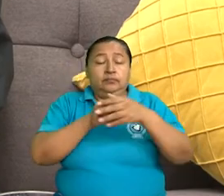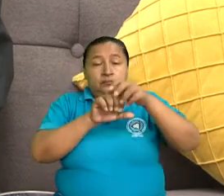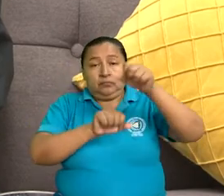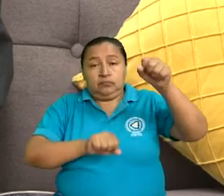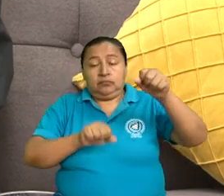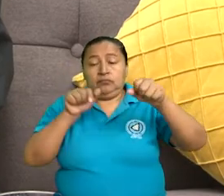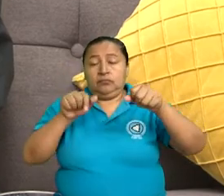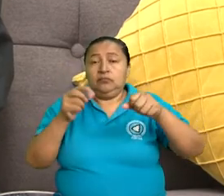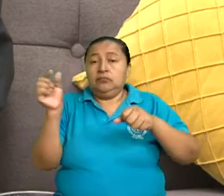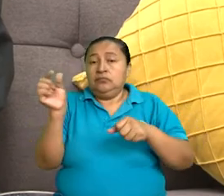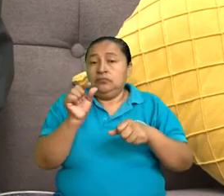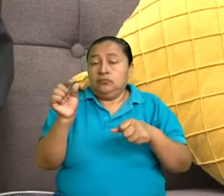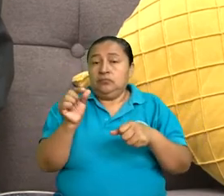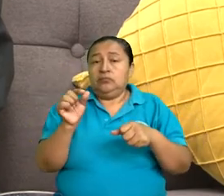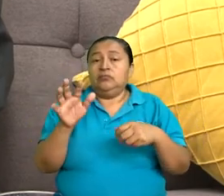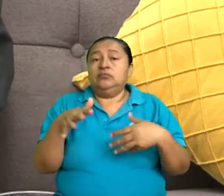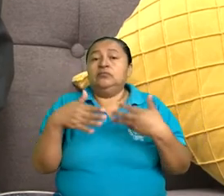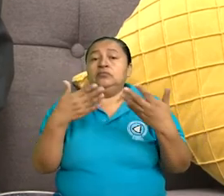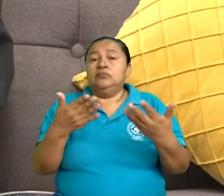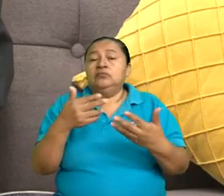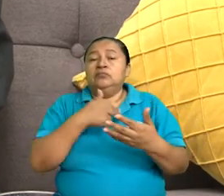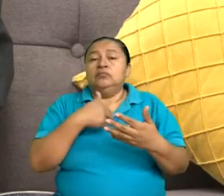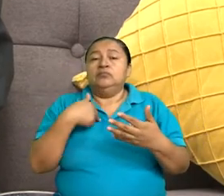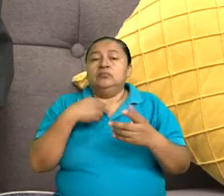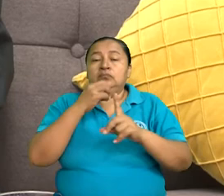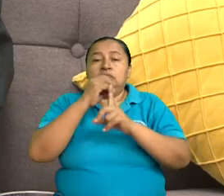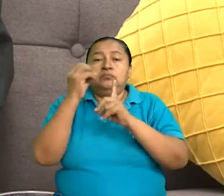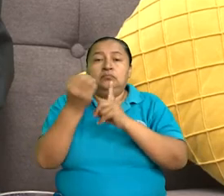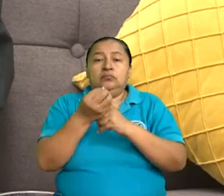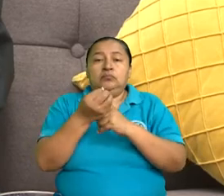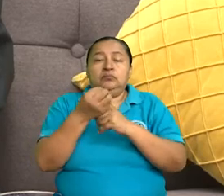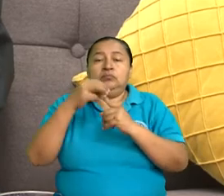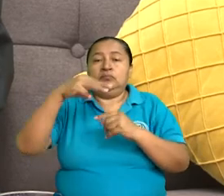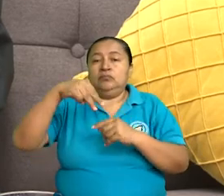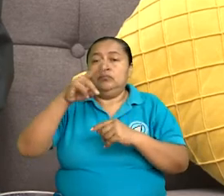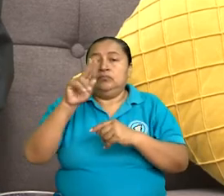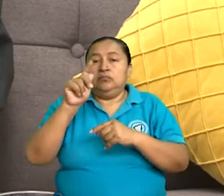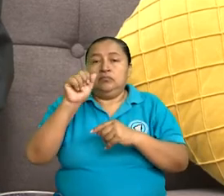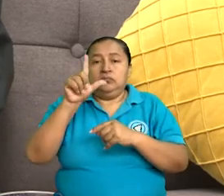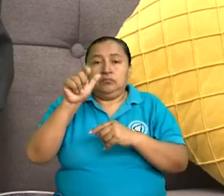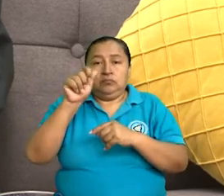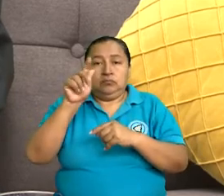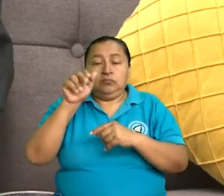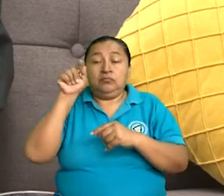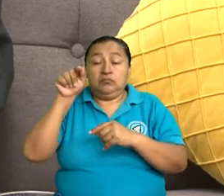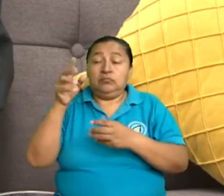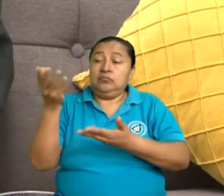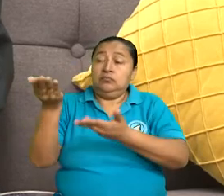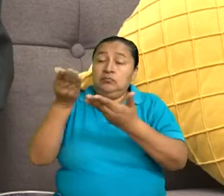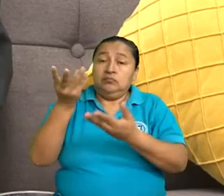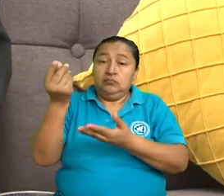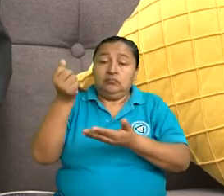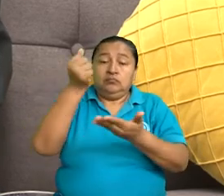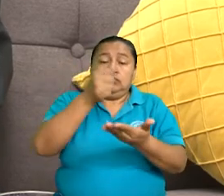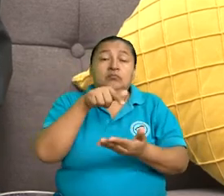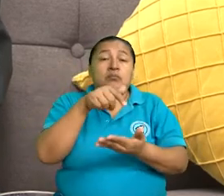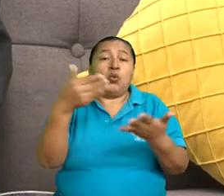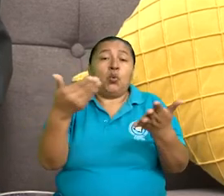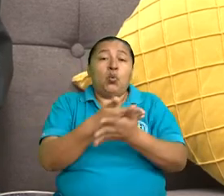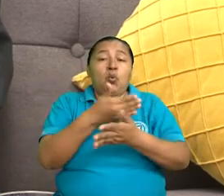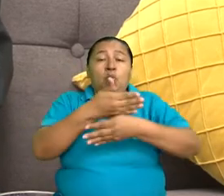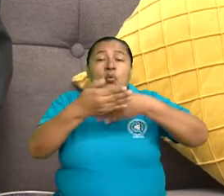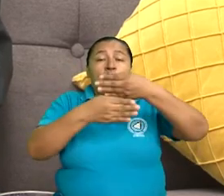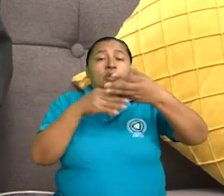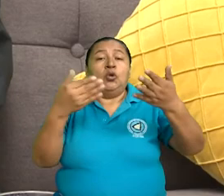de crédito con un organismo multilateral desde donde se va a construir un nuevo